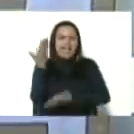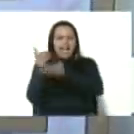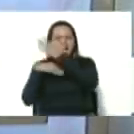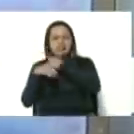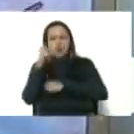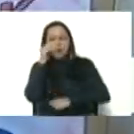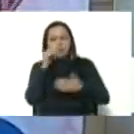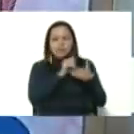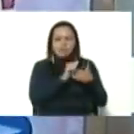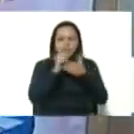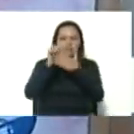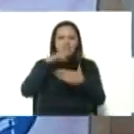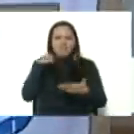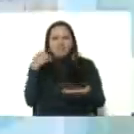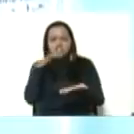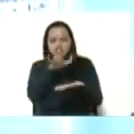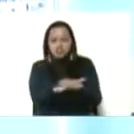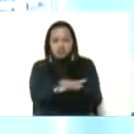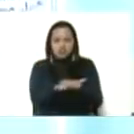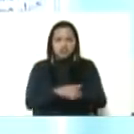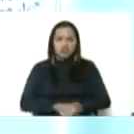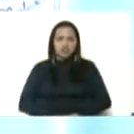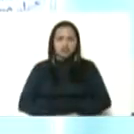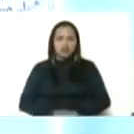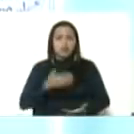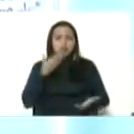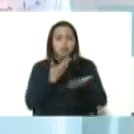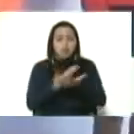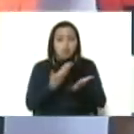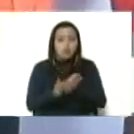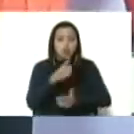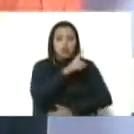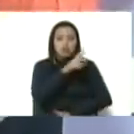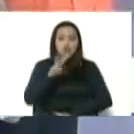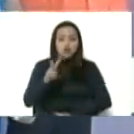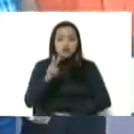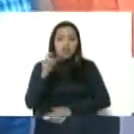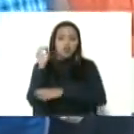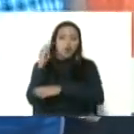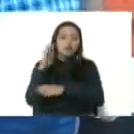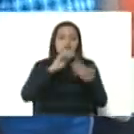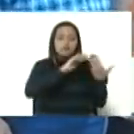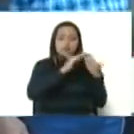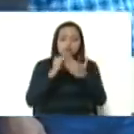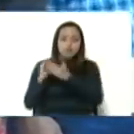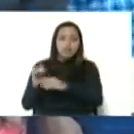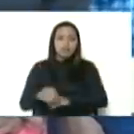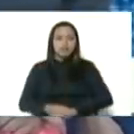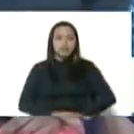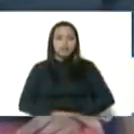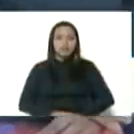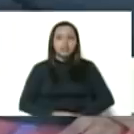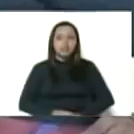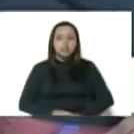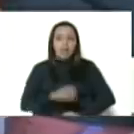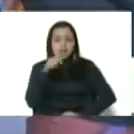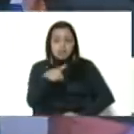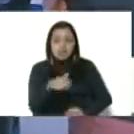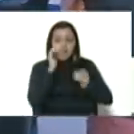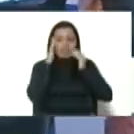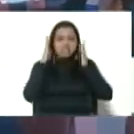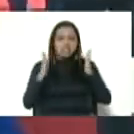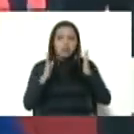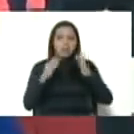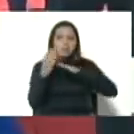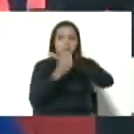popular fallecido, propuesto por los 12 consejos comunales que van a ser atendidos por